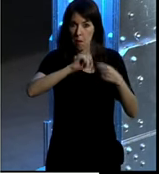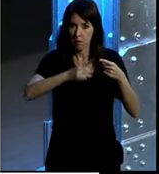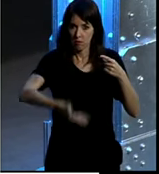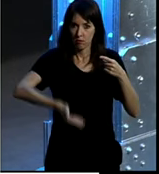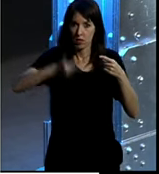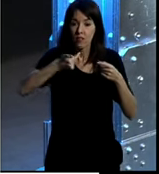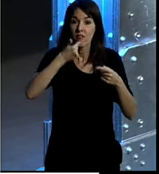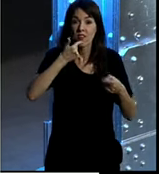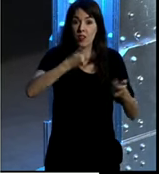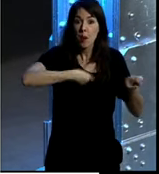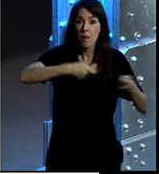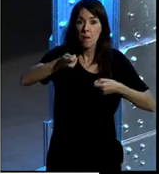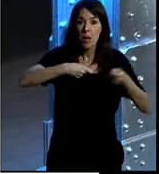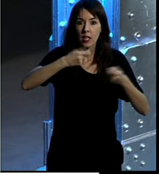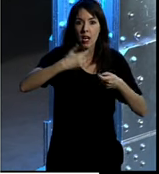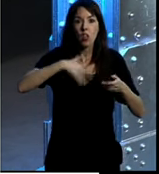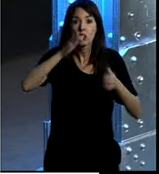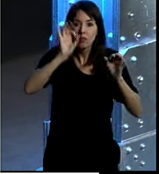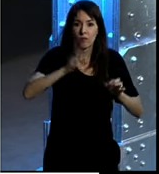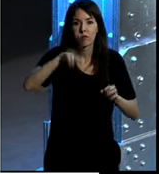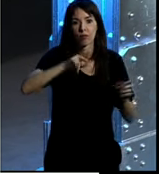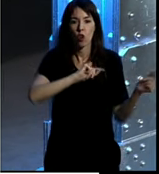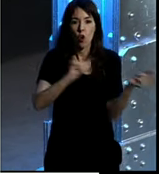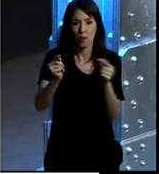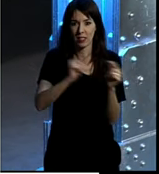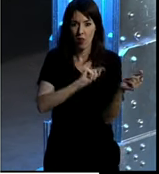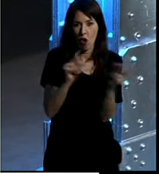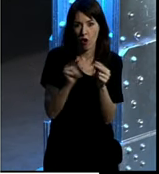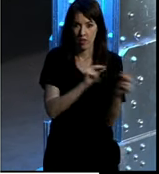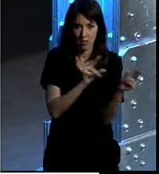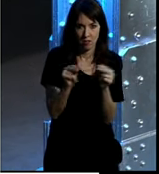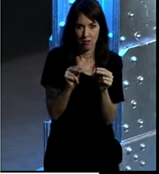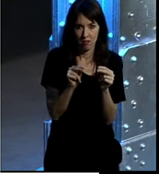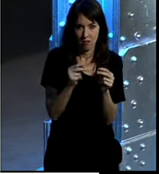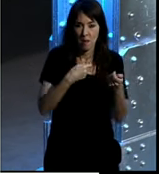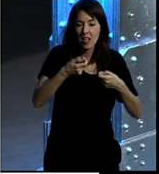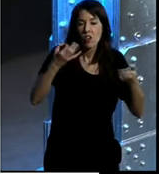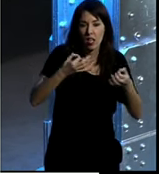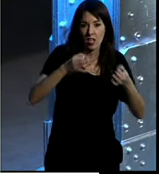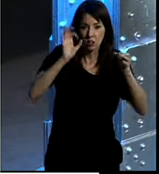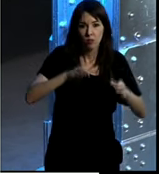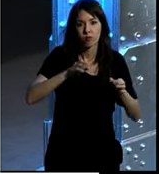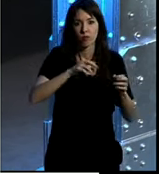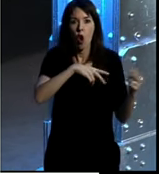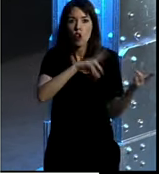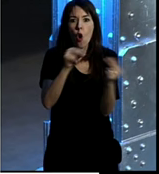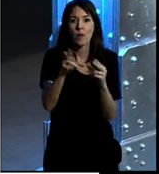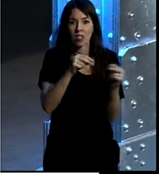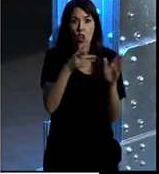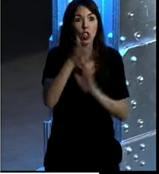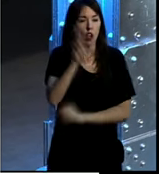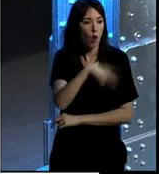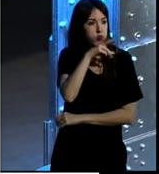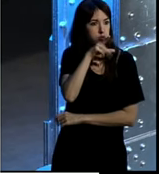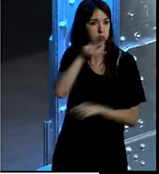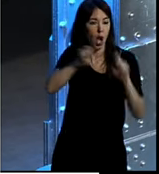muy significativa, que dice que los mercados son conversaciones, yo creo que de eso hablaremos posteriormente, los mercados son conversaciones, han dejado de ser monólogos, en los que